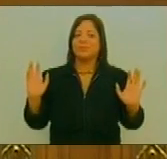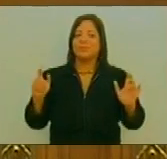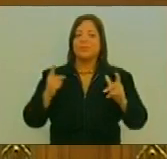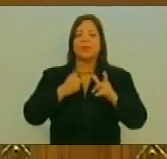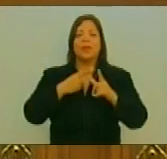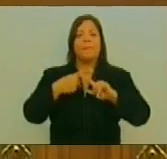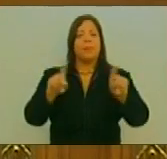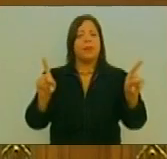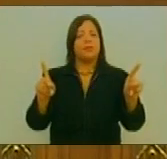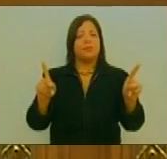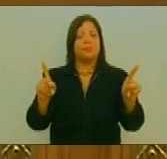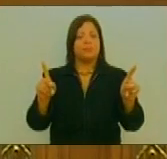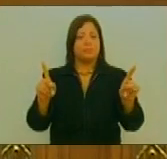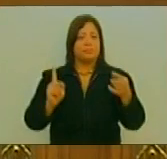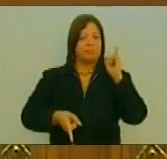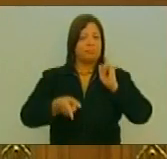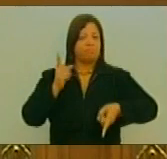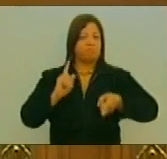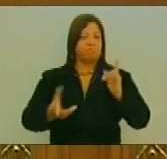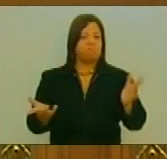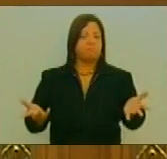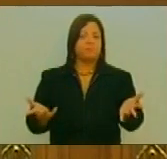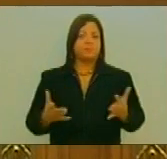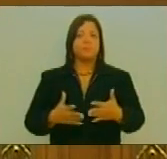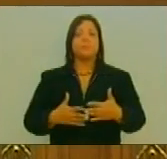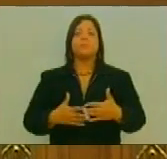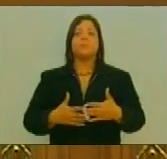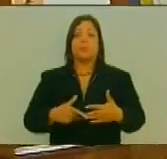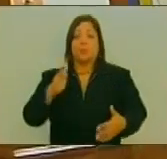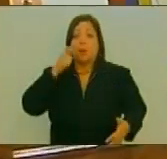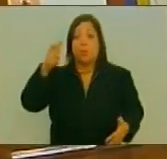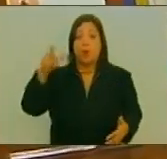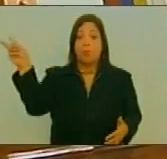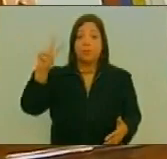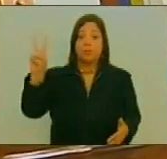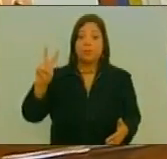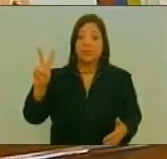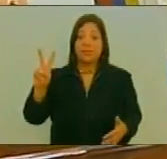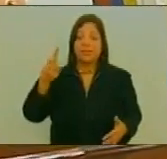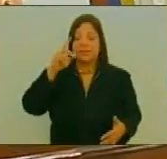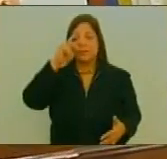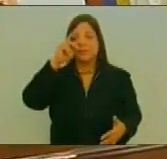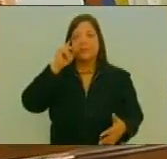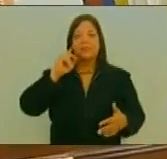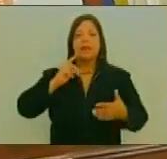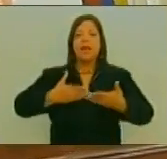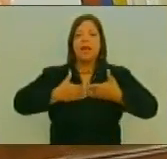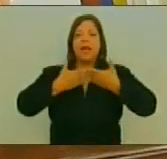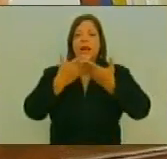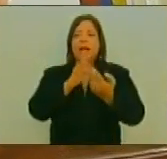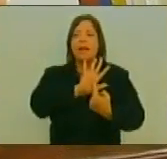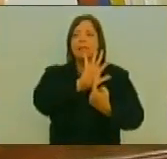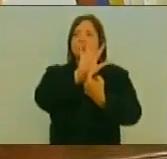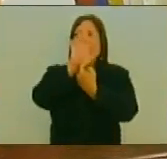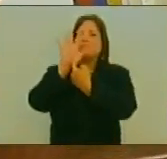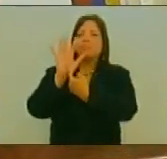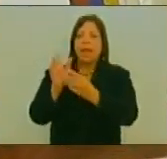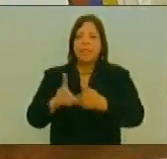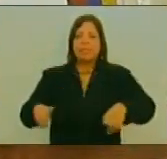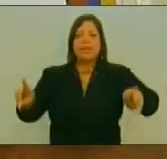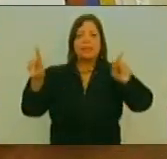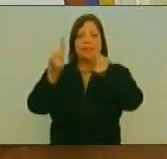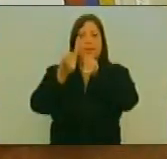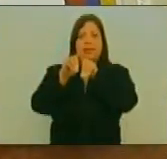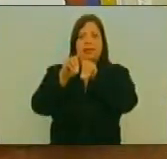también Incluso Ese pueblo Venezolano Que ha dado Ejemplo De dignidad